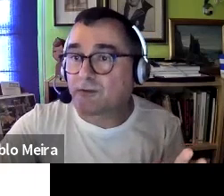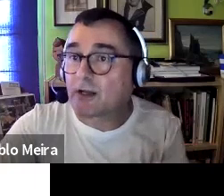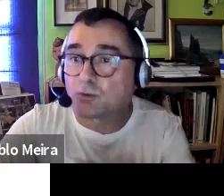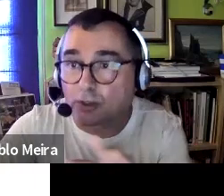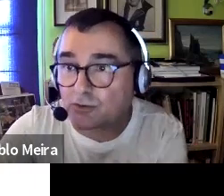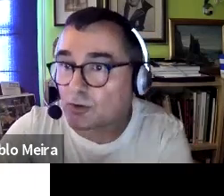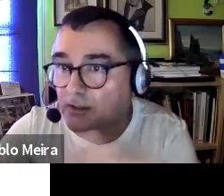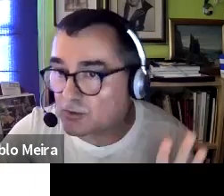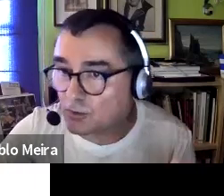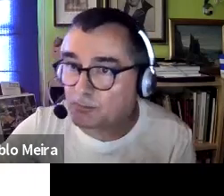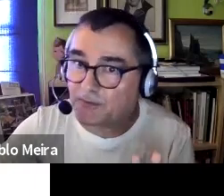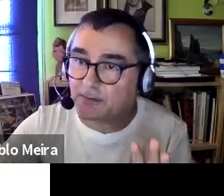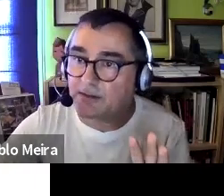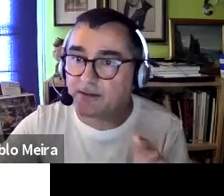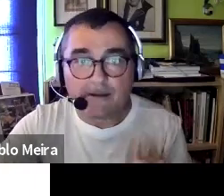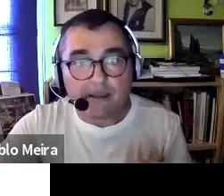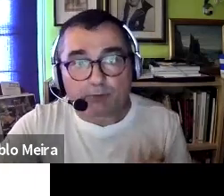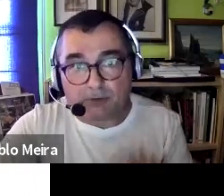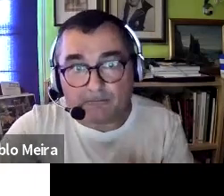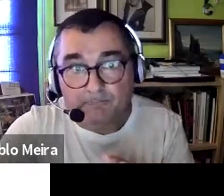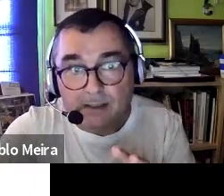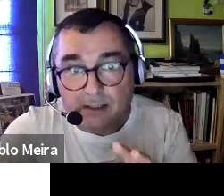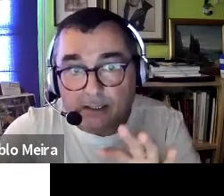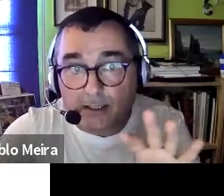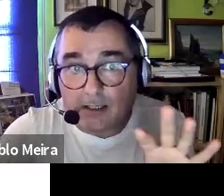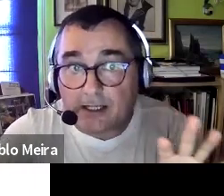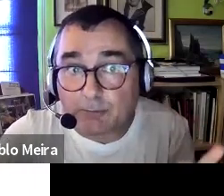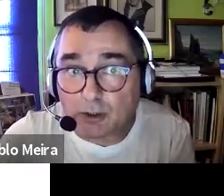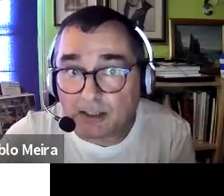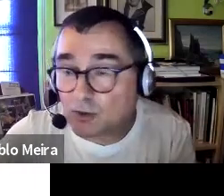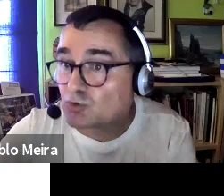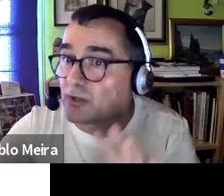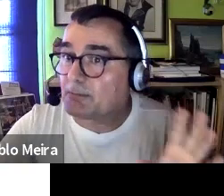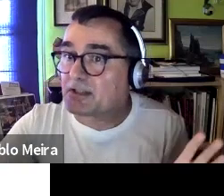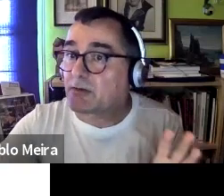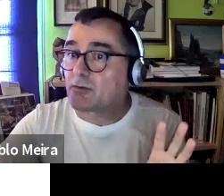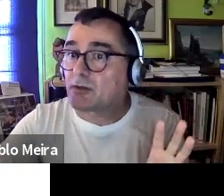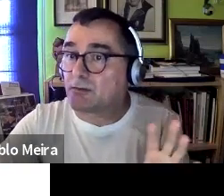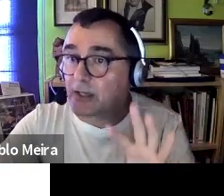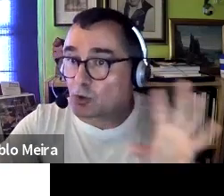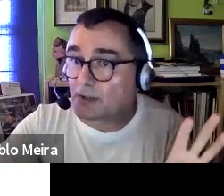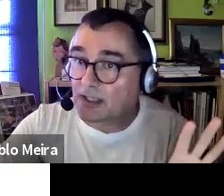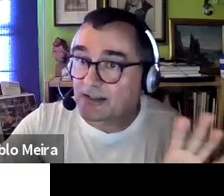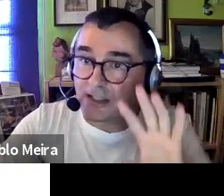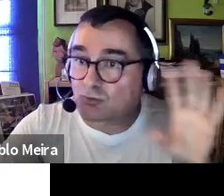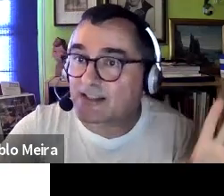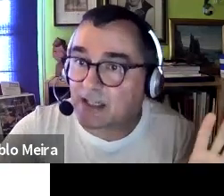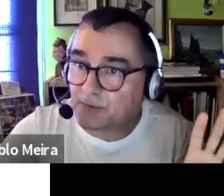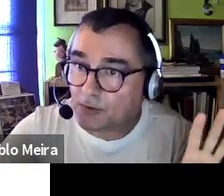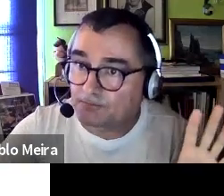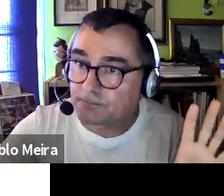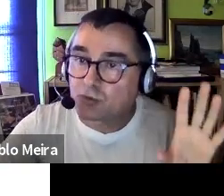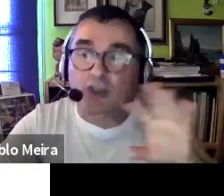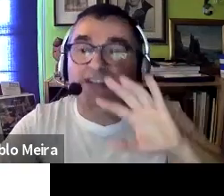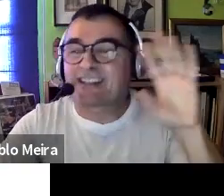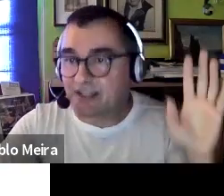la cultura científica, seguro que esto lo entendéis todos perfectamente. Pues bien, el cambio climático es una representación científica, lo comenté antes, es una